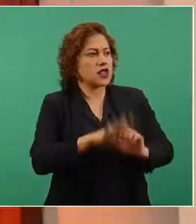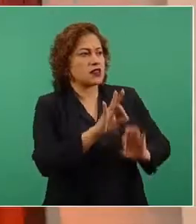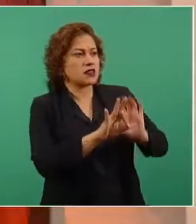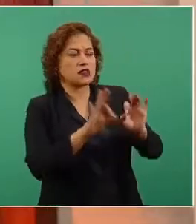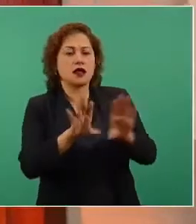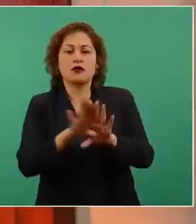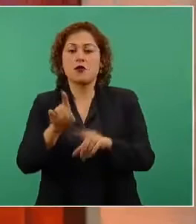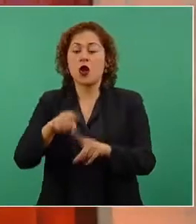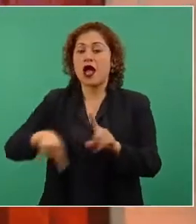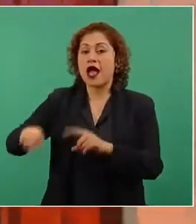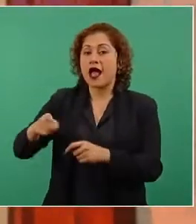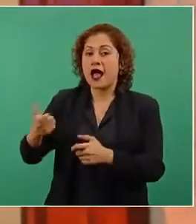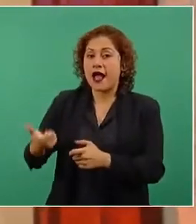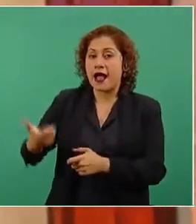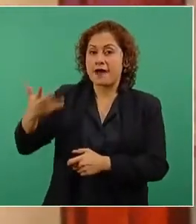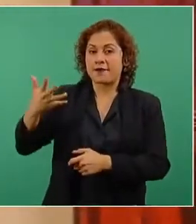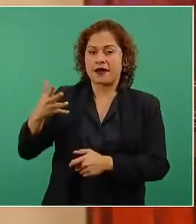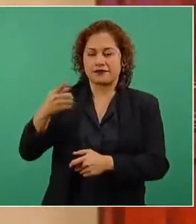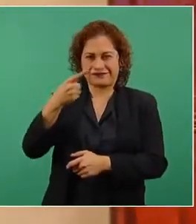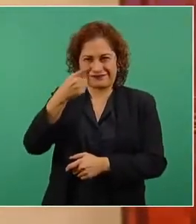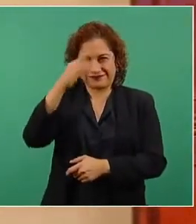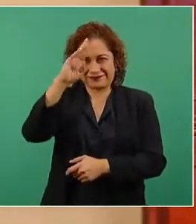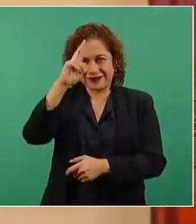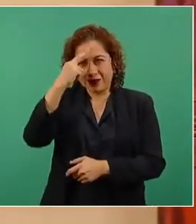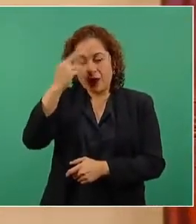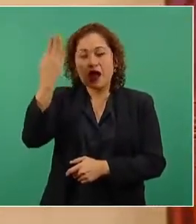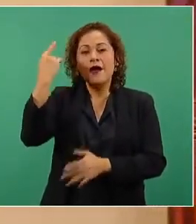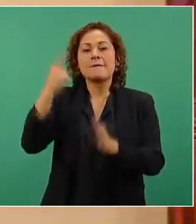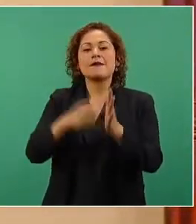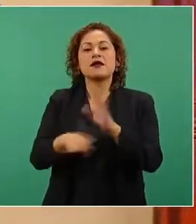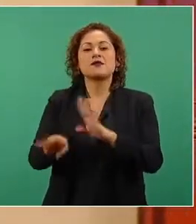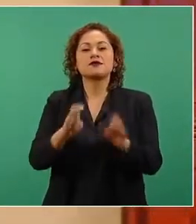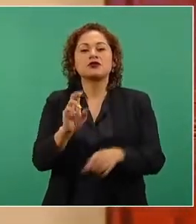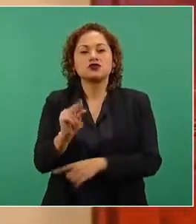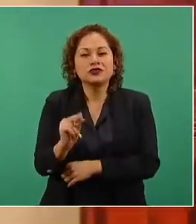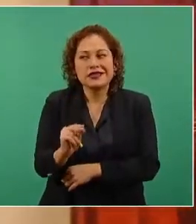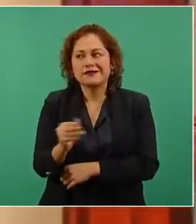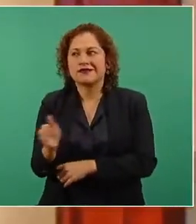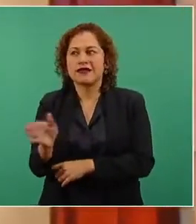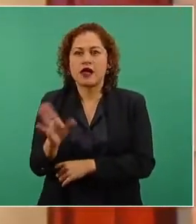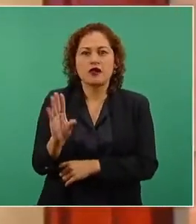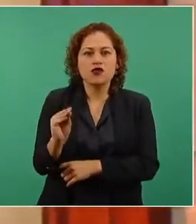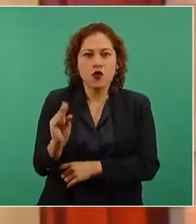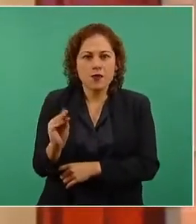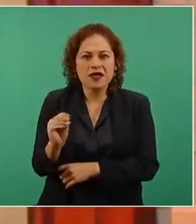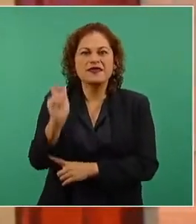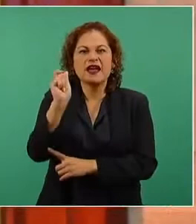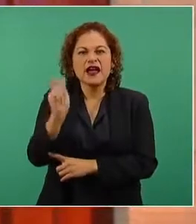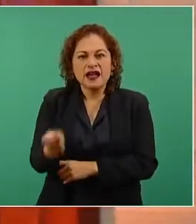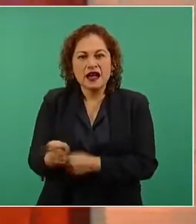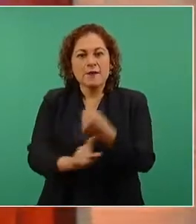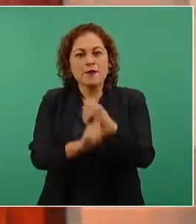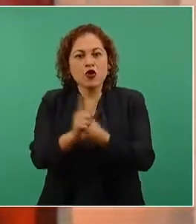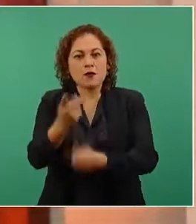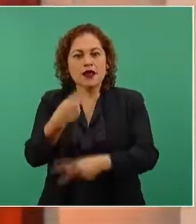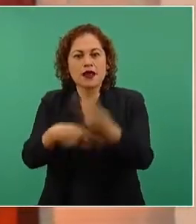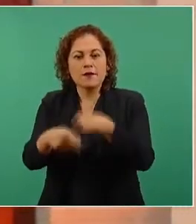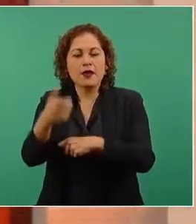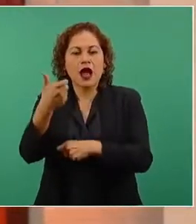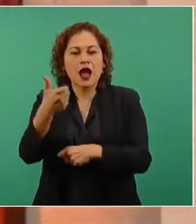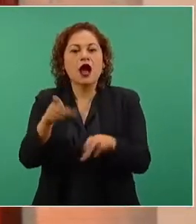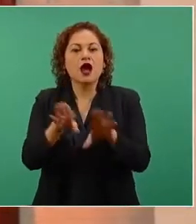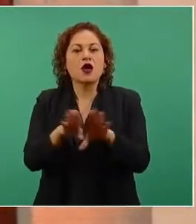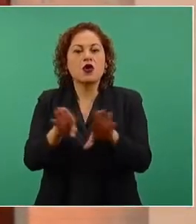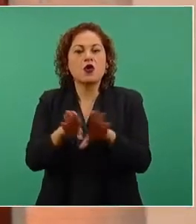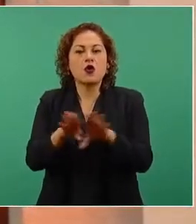económicas de los ochentas, de los noventas, normalmente lo que se hace es contener salarios y subir